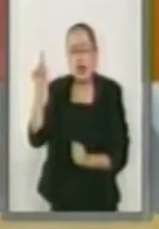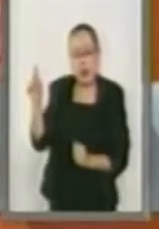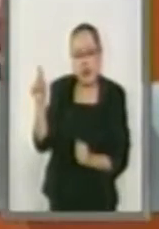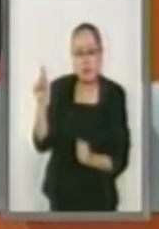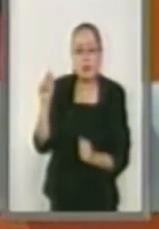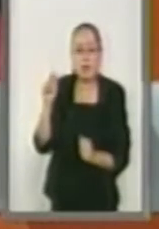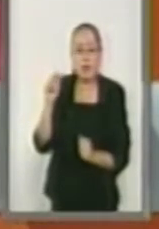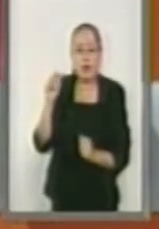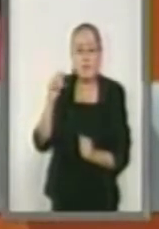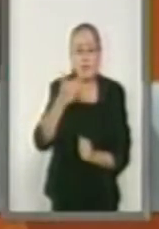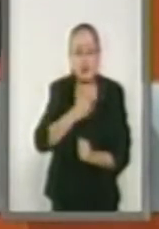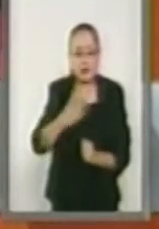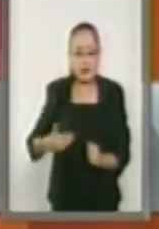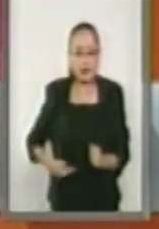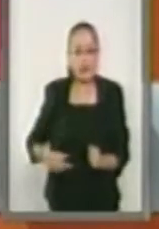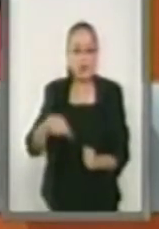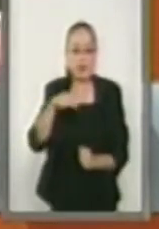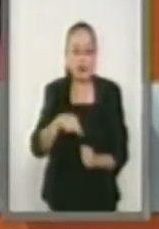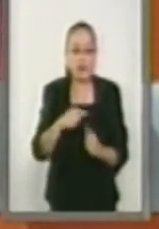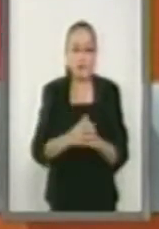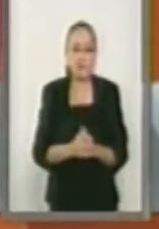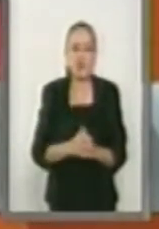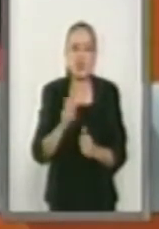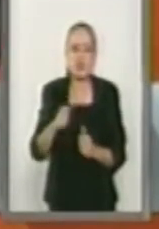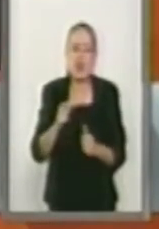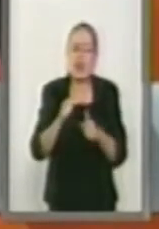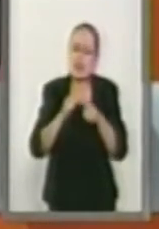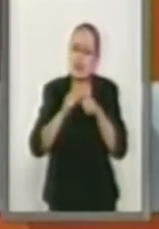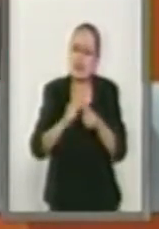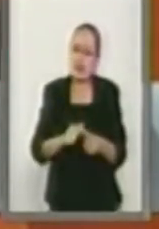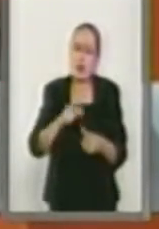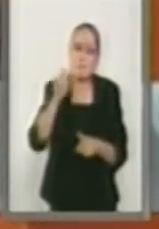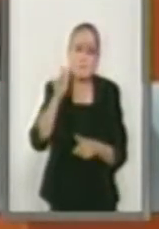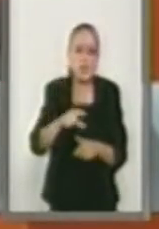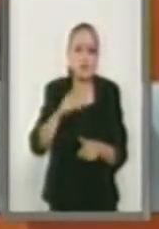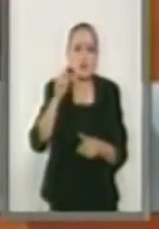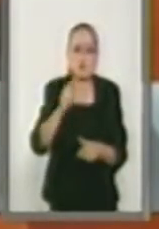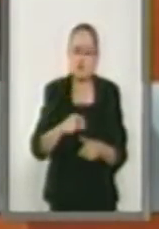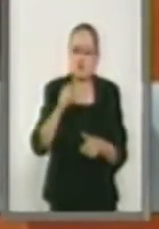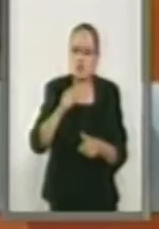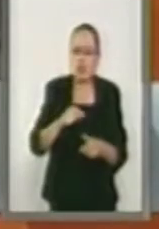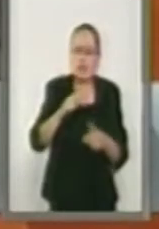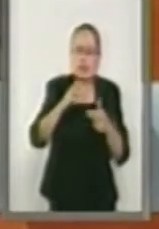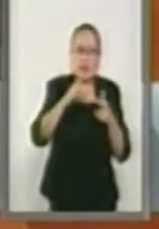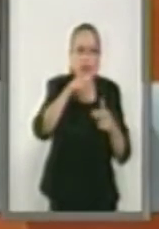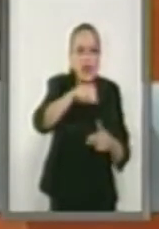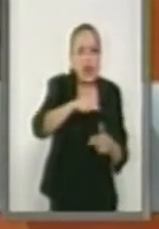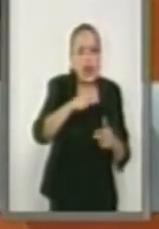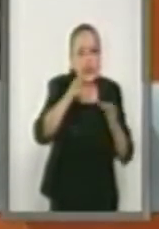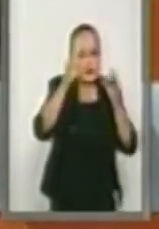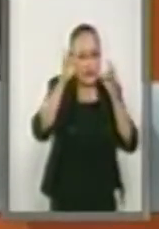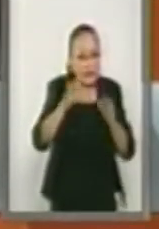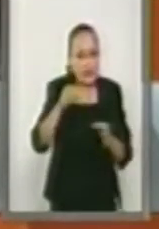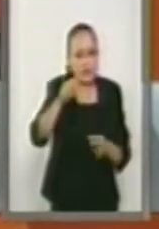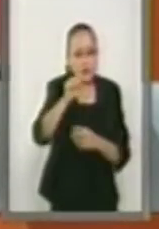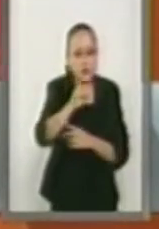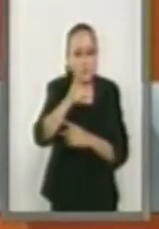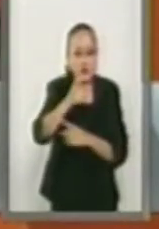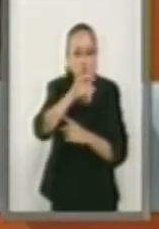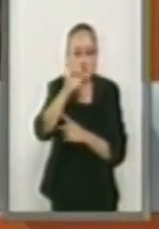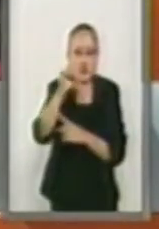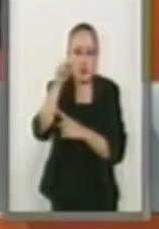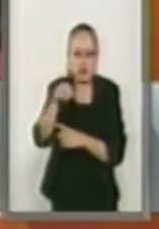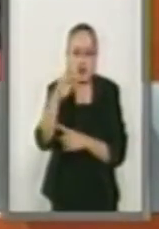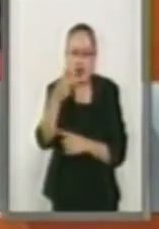quiere, que es seguir destruyendo la calidad de la Suprema Corte de Justicia en momentos en que estamos